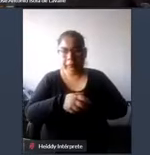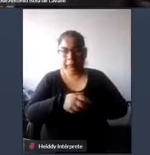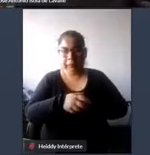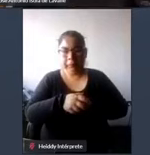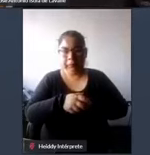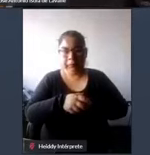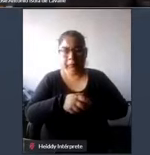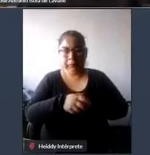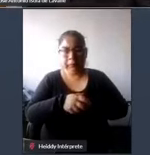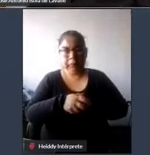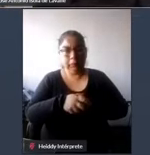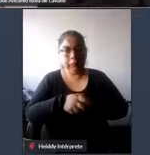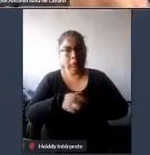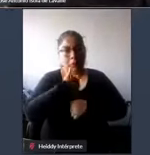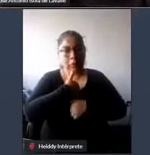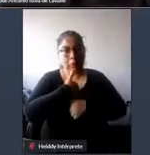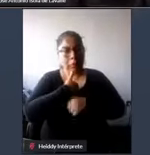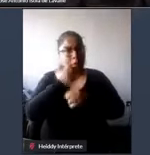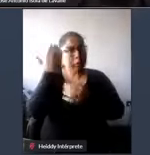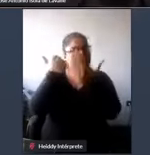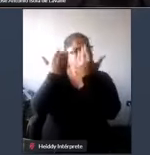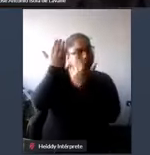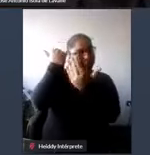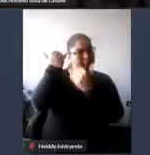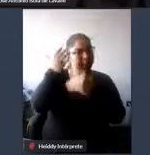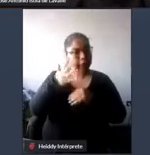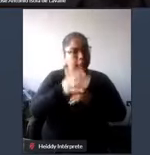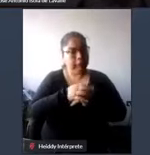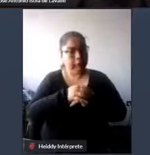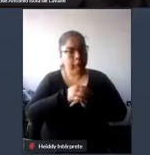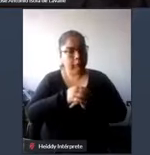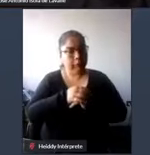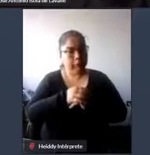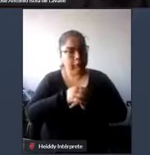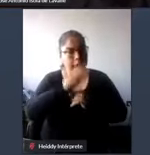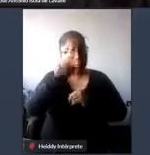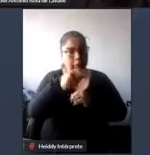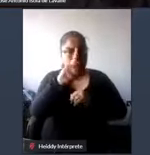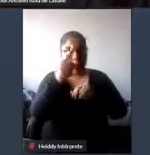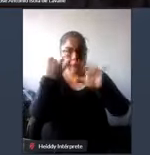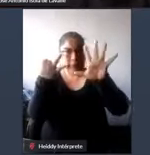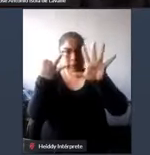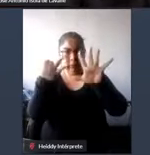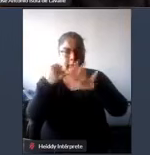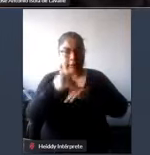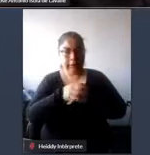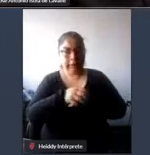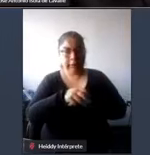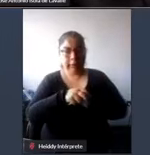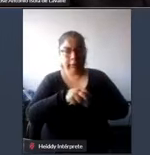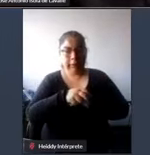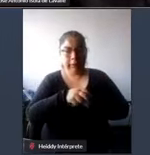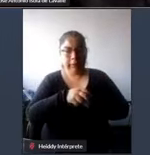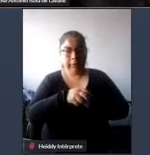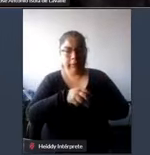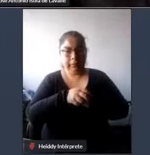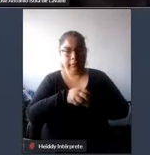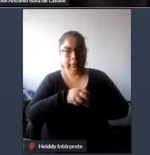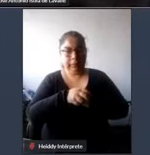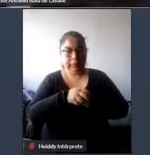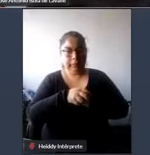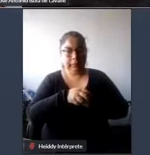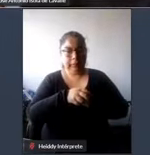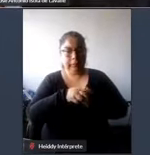yo hace en el 2017 hice fui invitado